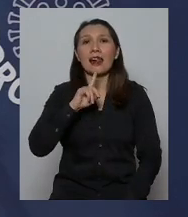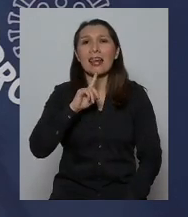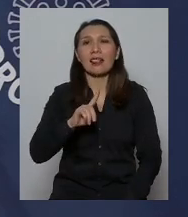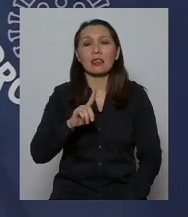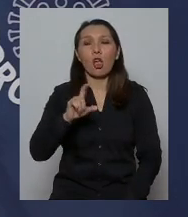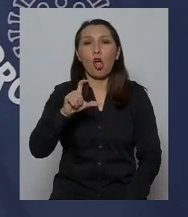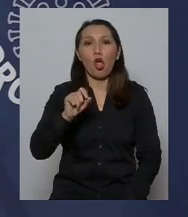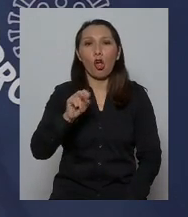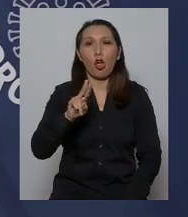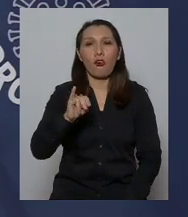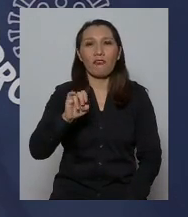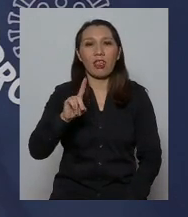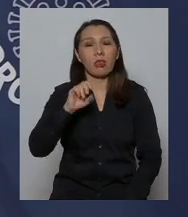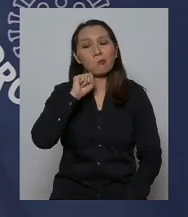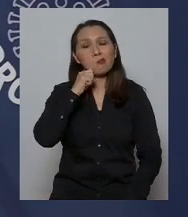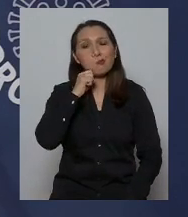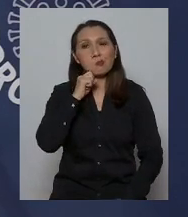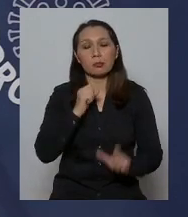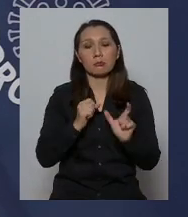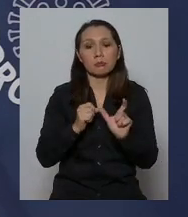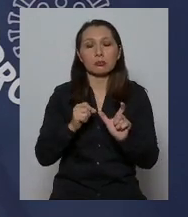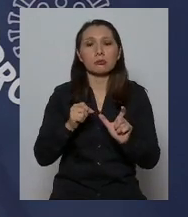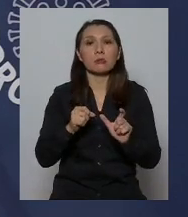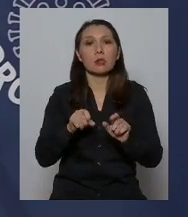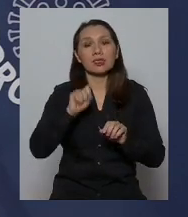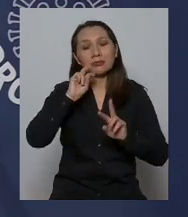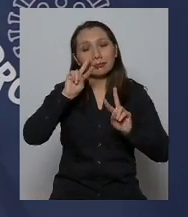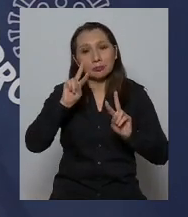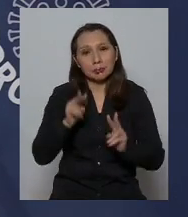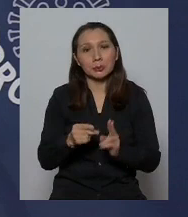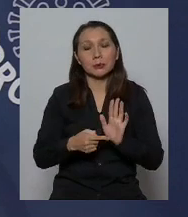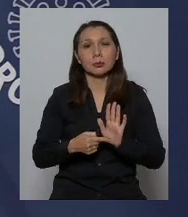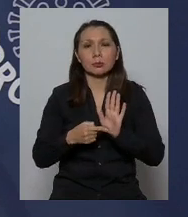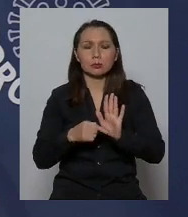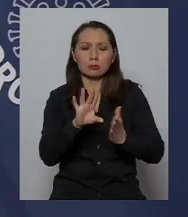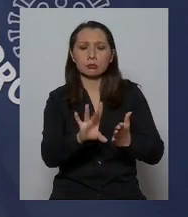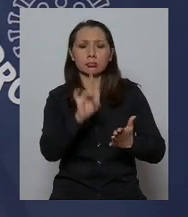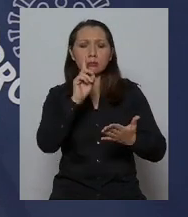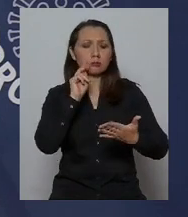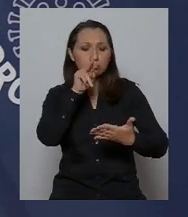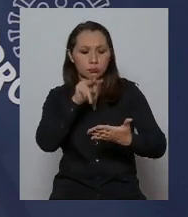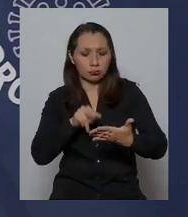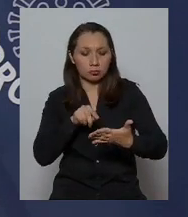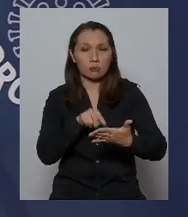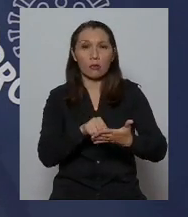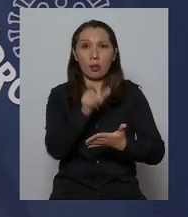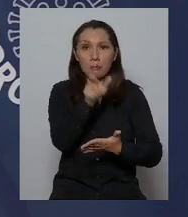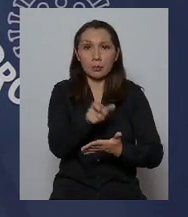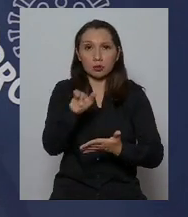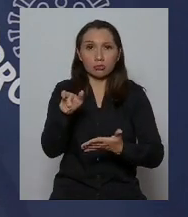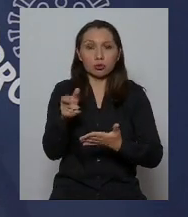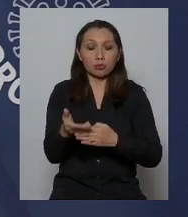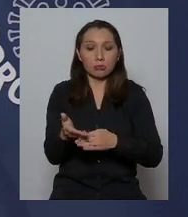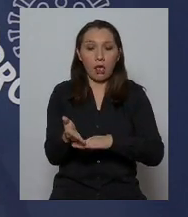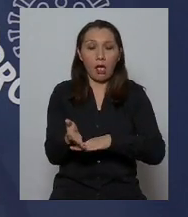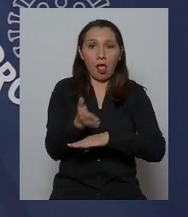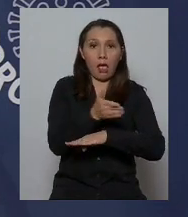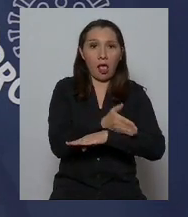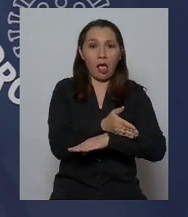carnet COVID es un instrumento que identifica a las personas